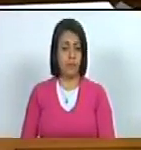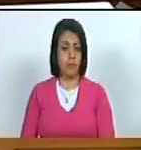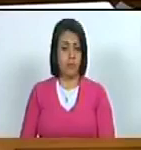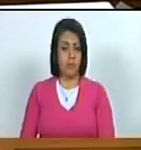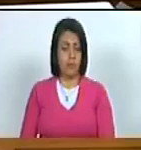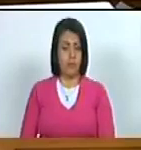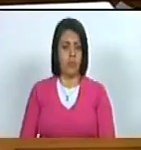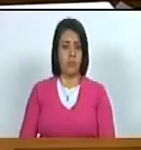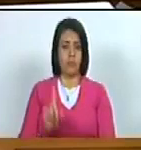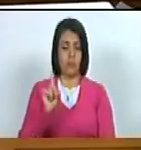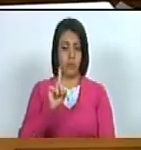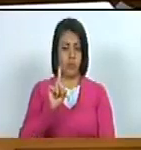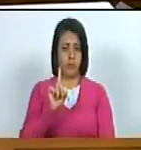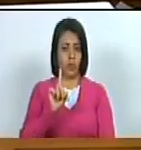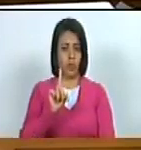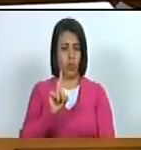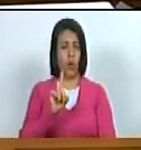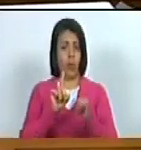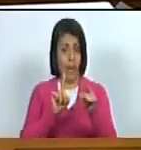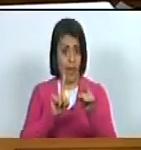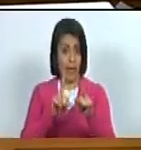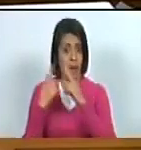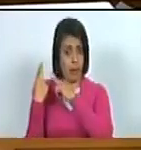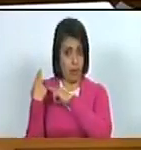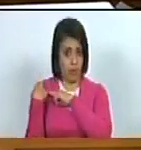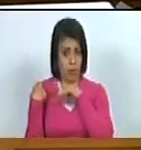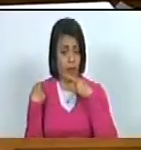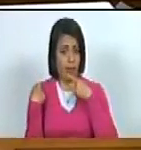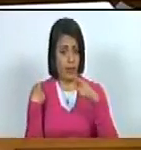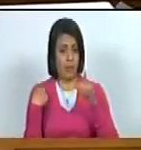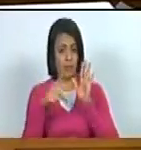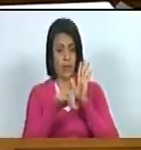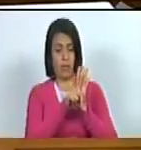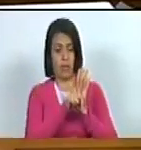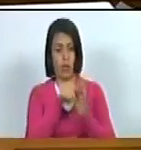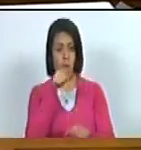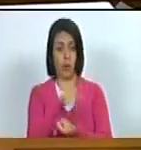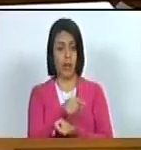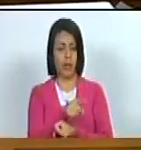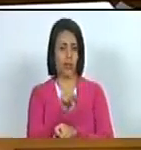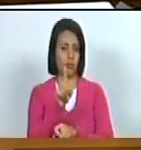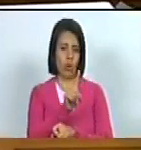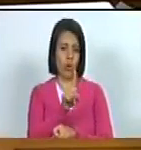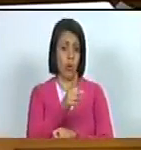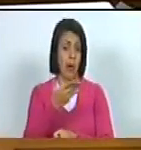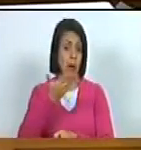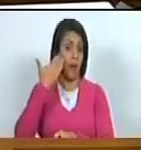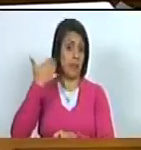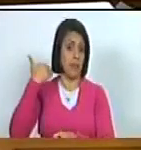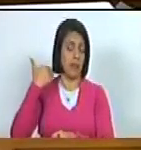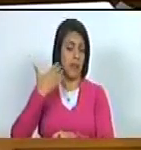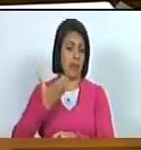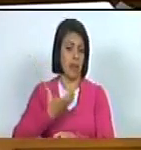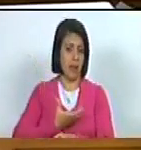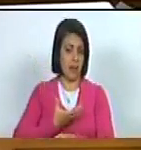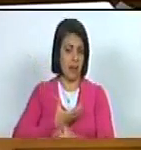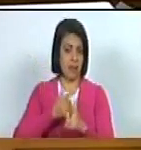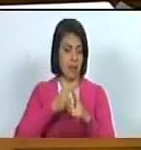no es corresponsal como lo obliga la ley porque es era es